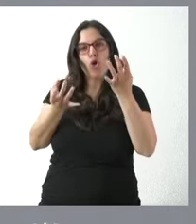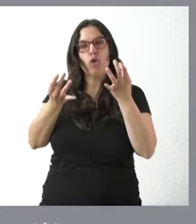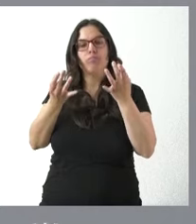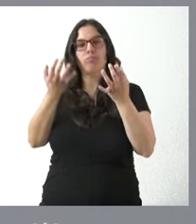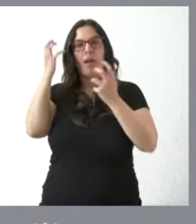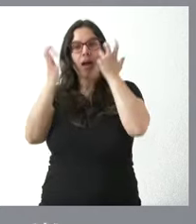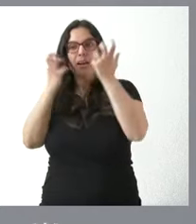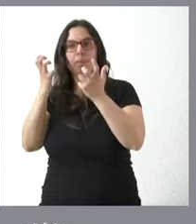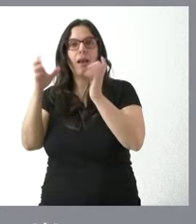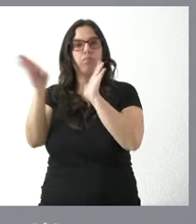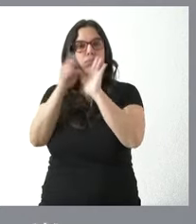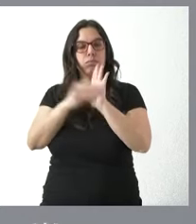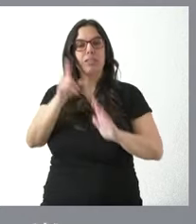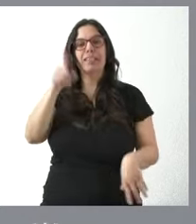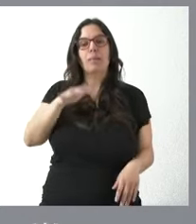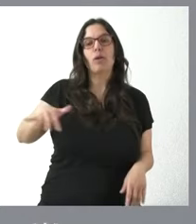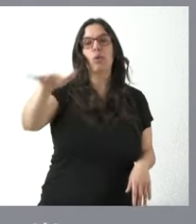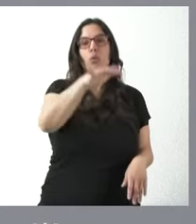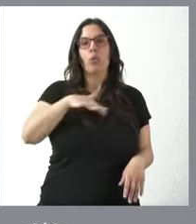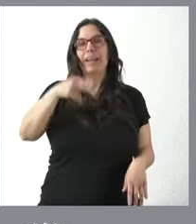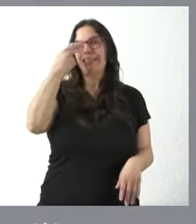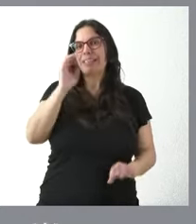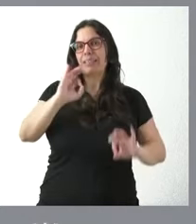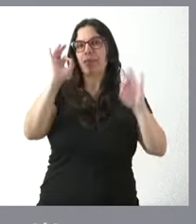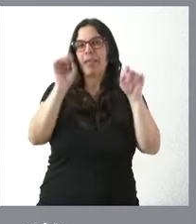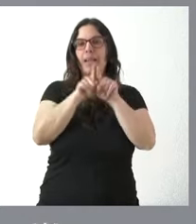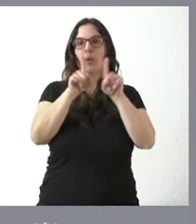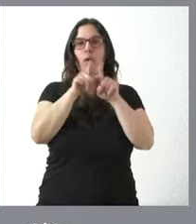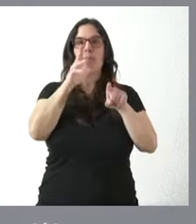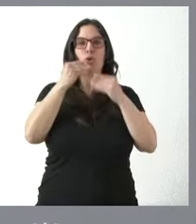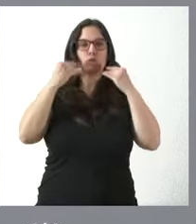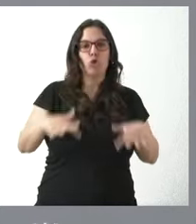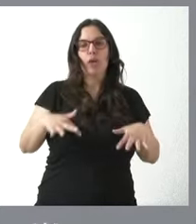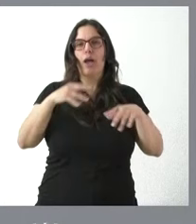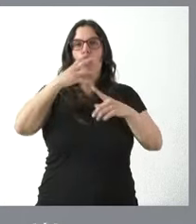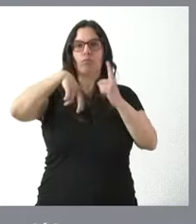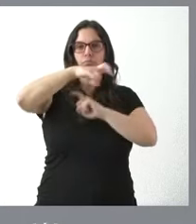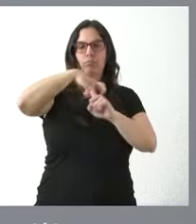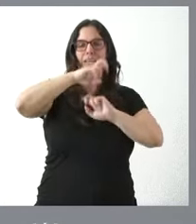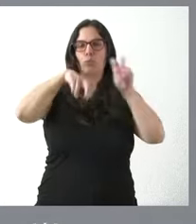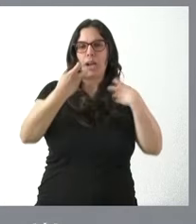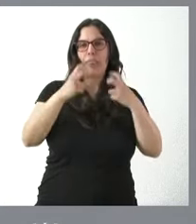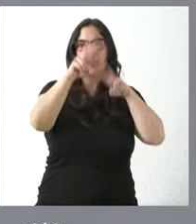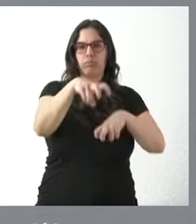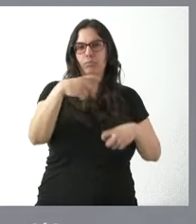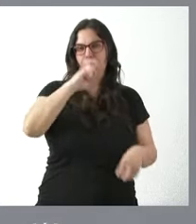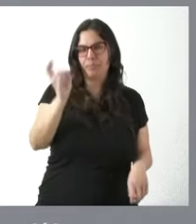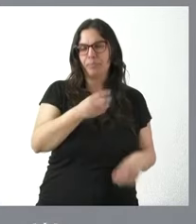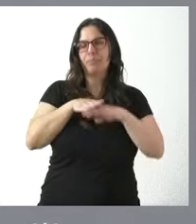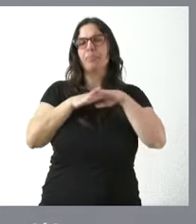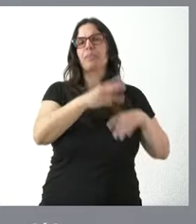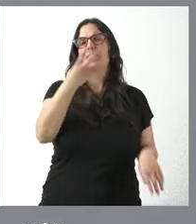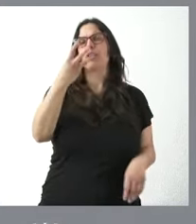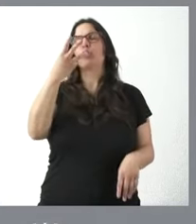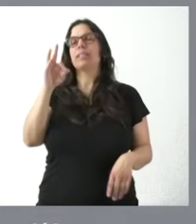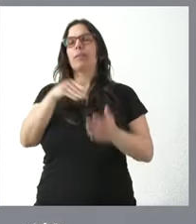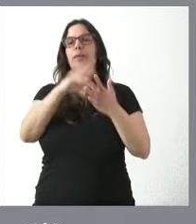geológicos y paleontológicos de interés especial en nuestra comunidad autónoma. 330.000 euros para los instrumentos